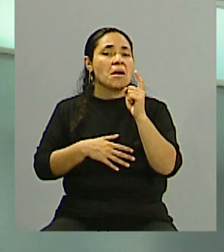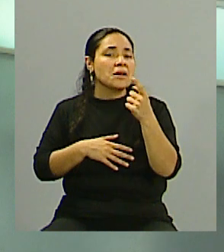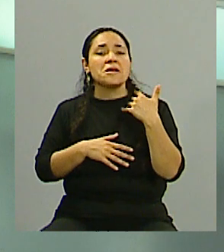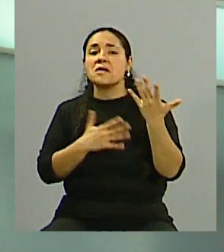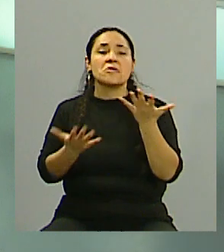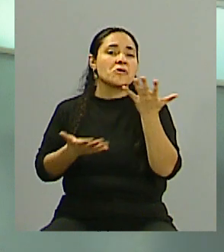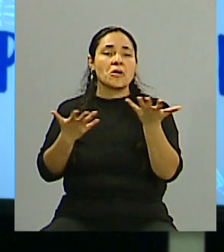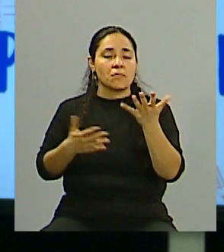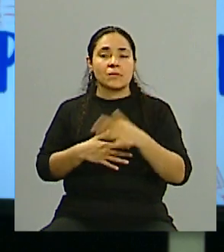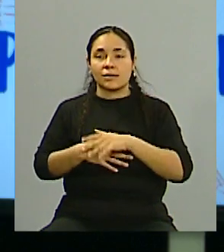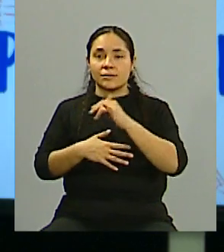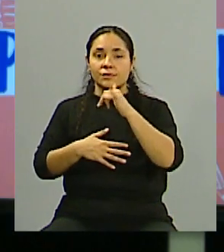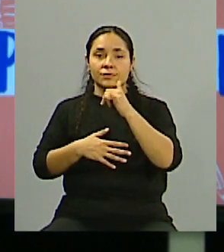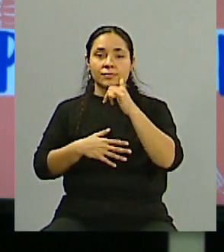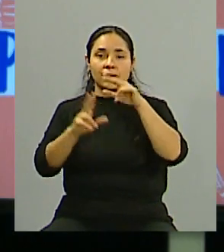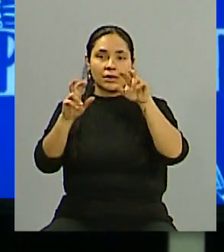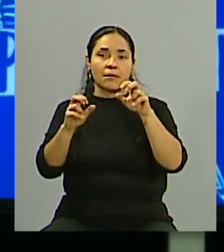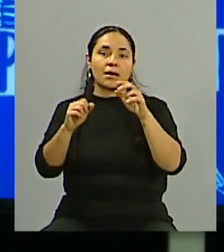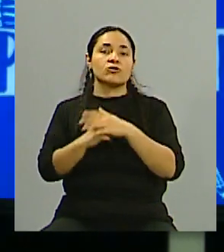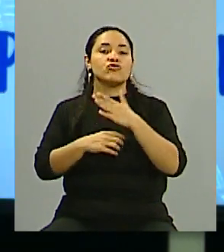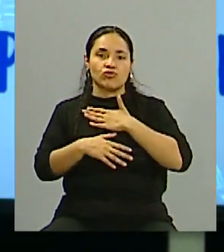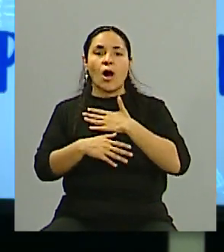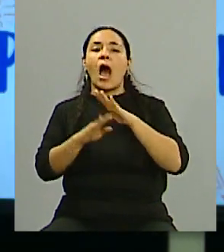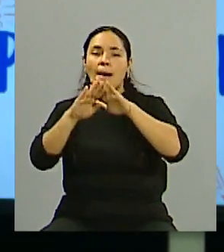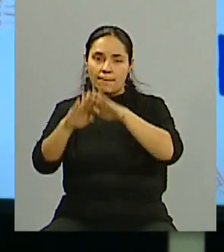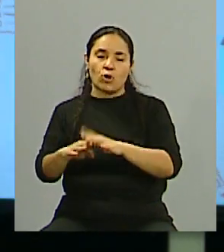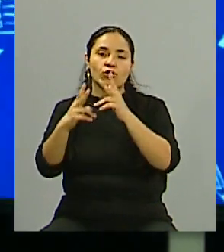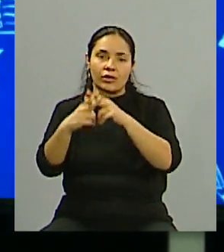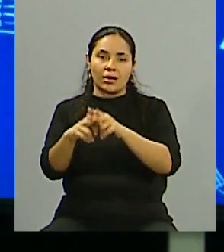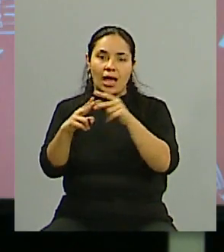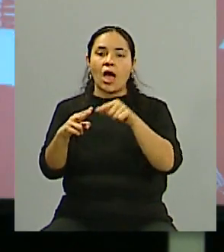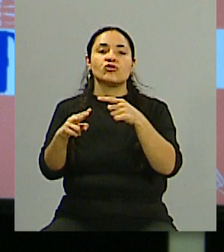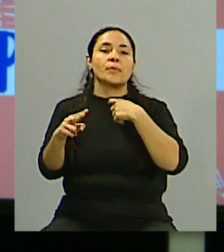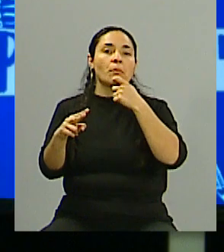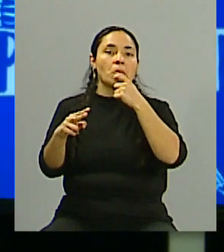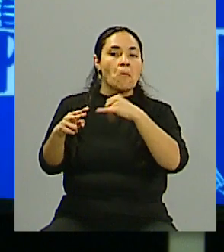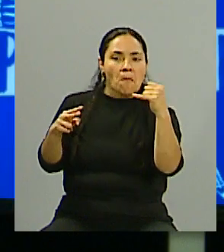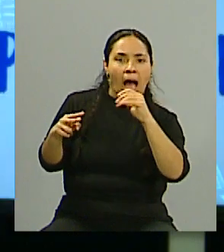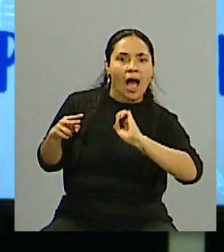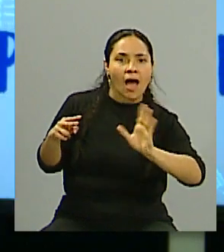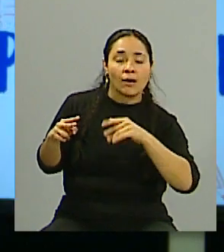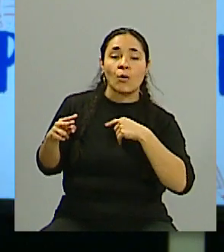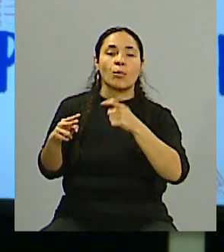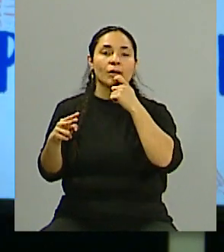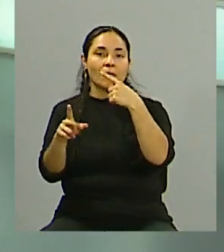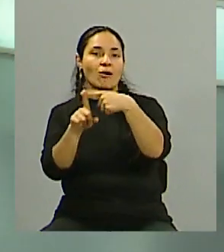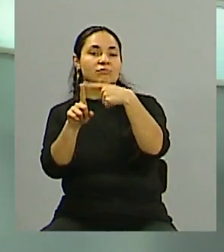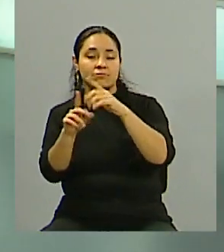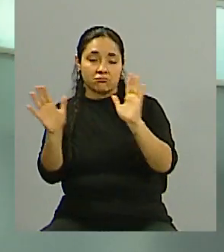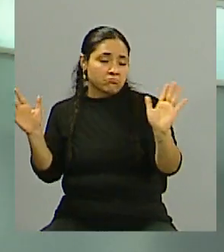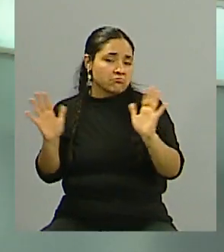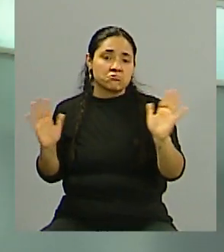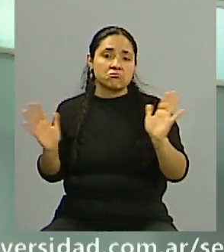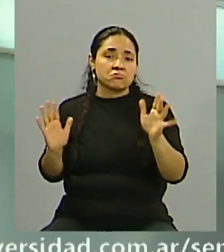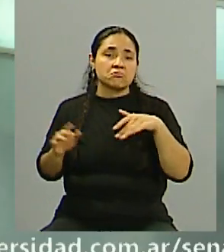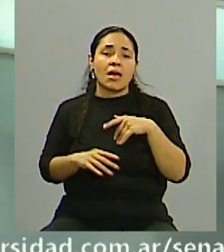Exacto. Mira, la tecnología, yo soy pro-tecnólogo, la tecnología no es ni buena ni mala, es una herramienta y la humanidad la usa. A